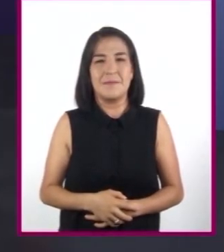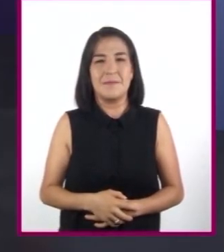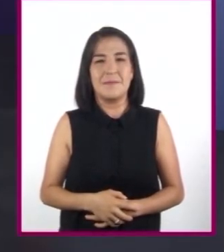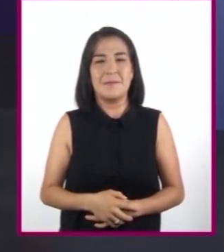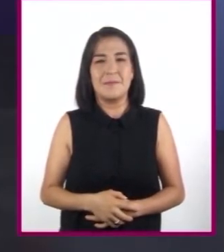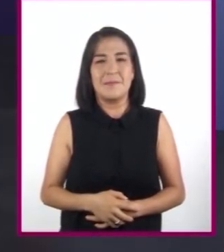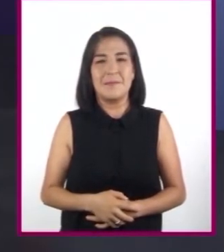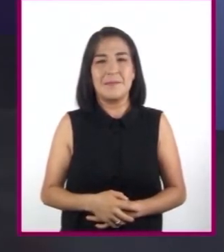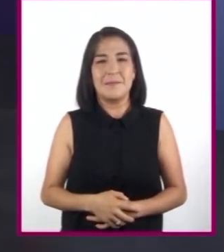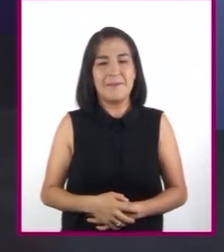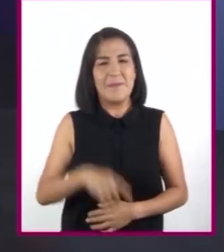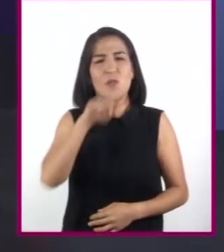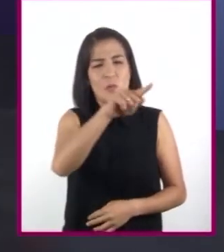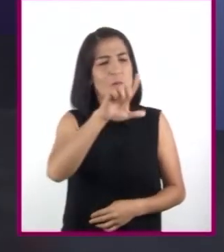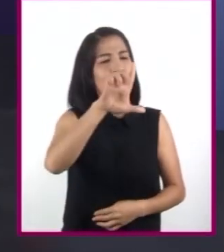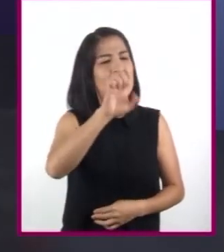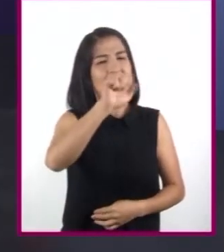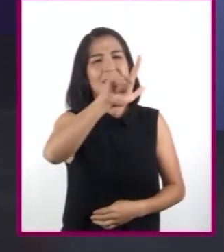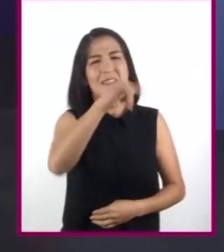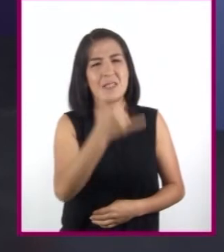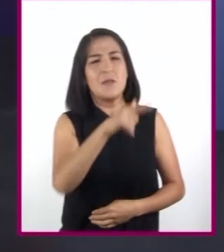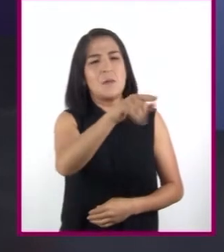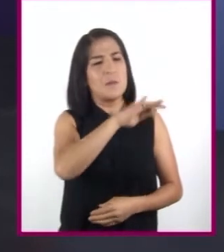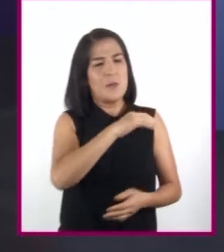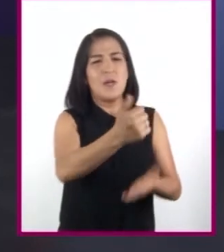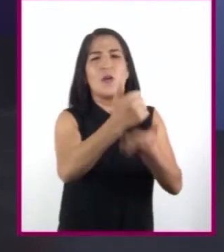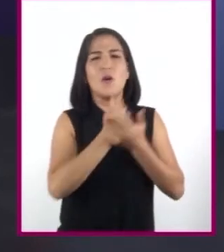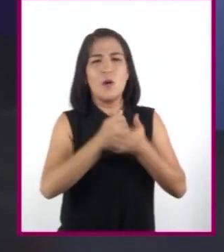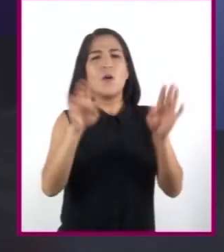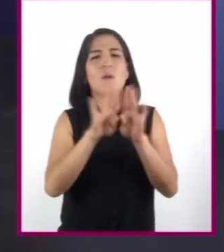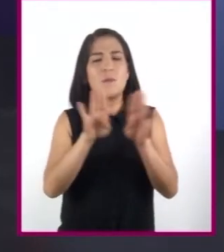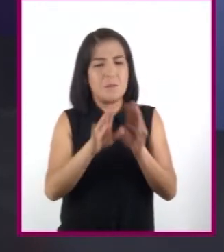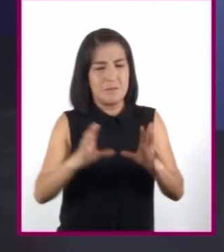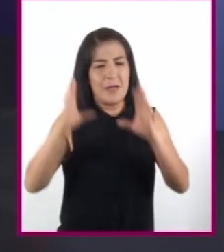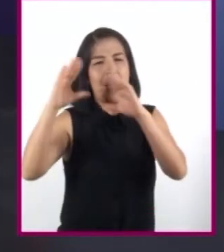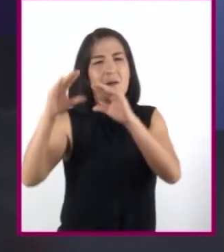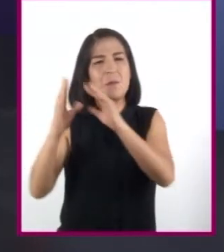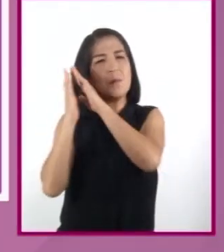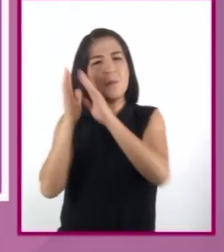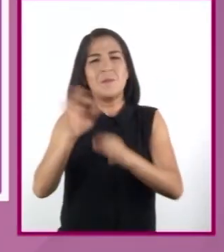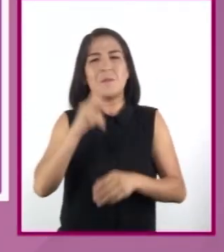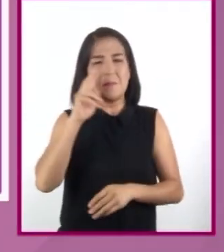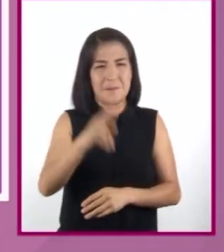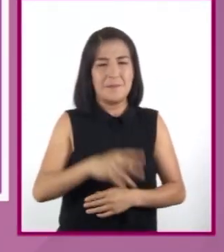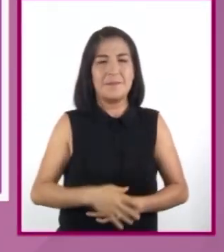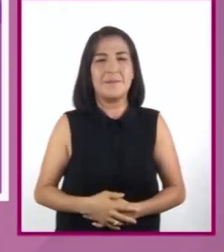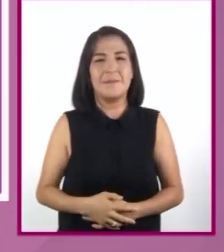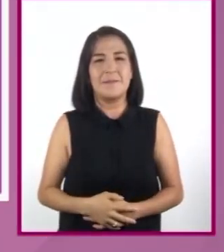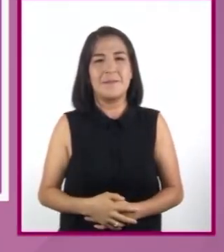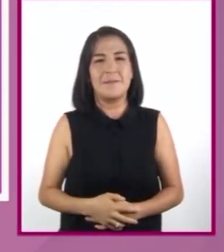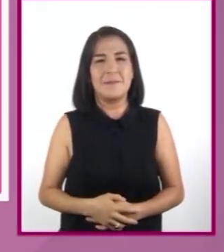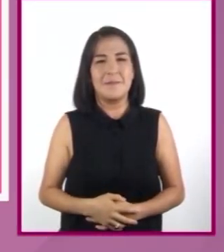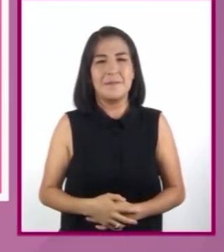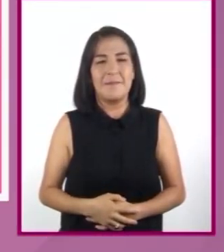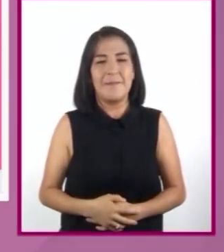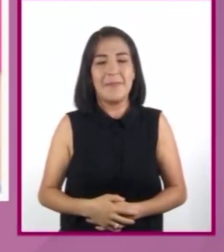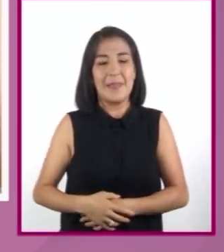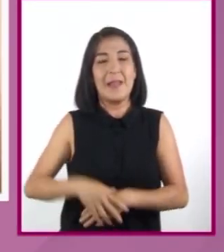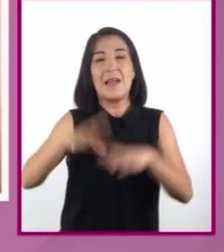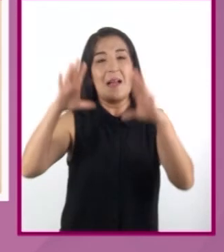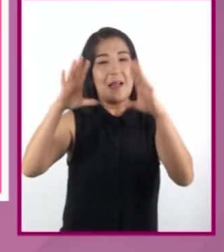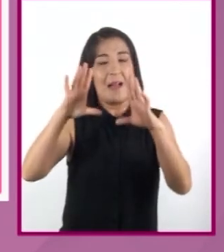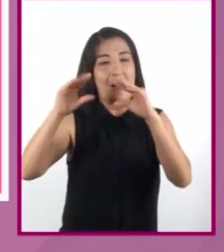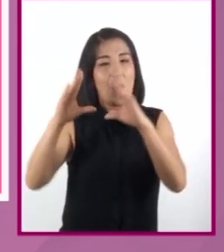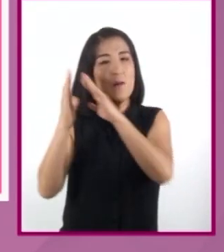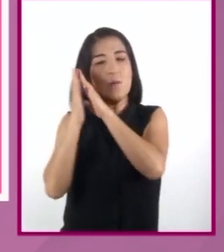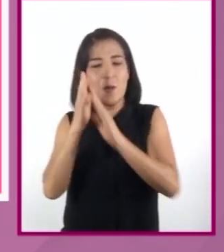Leslie, ¿nos puedes ayudar con la lectura El almohadón de plumas de Horacio Quiroga? Claro que sí, maestro. El almohadón de